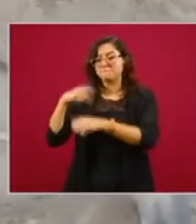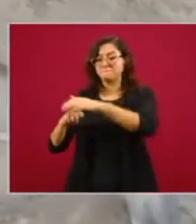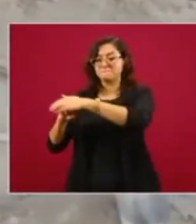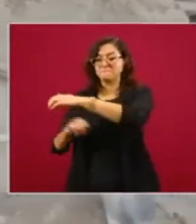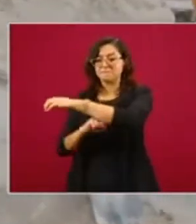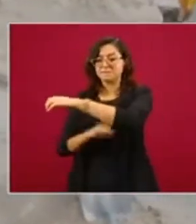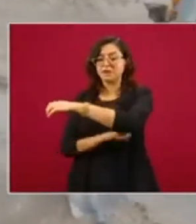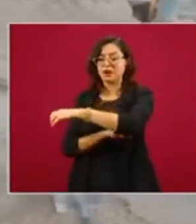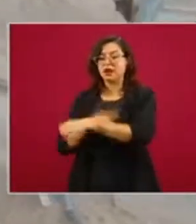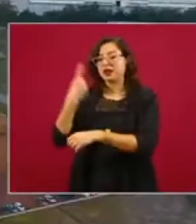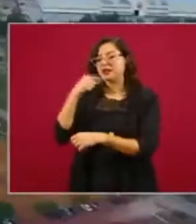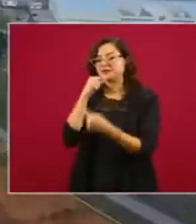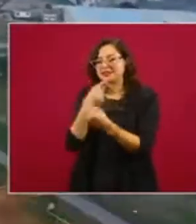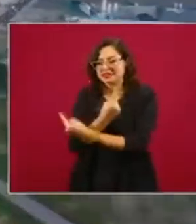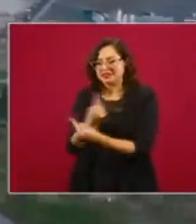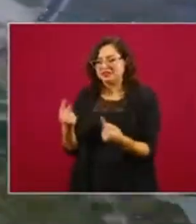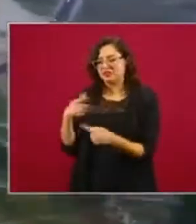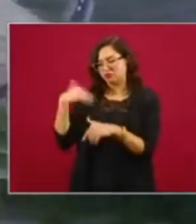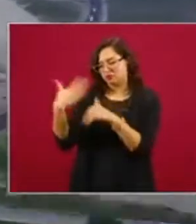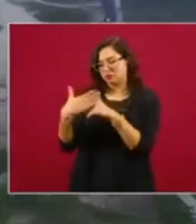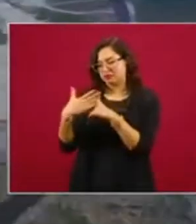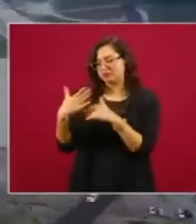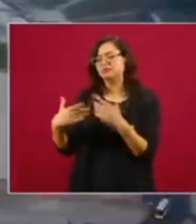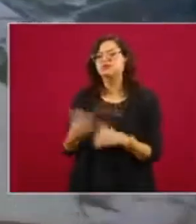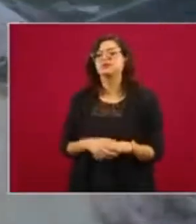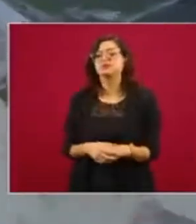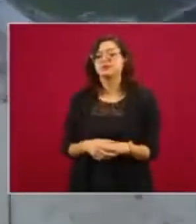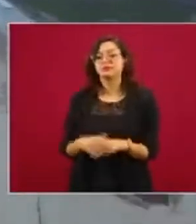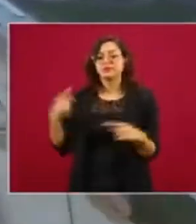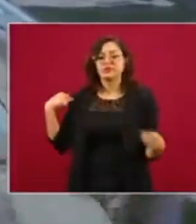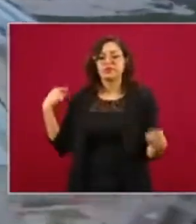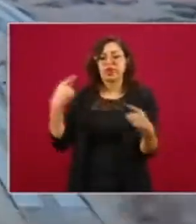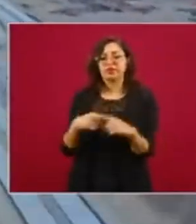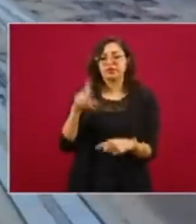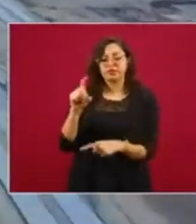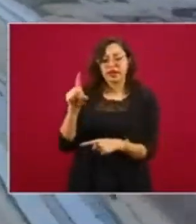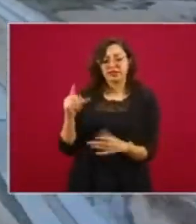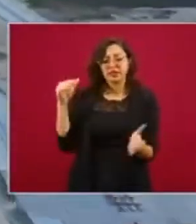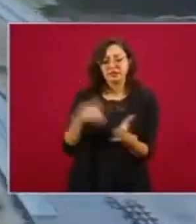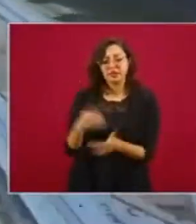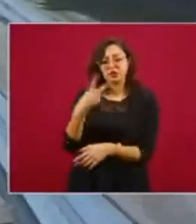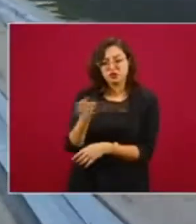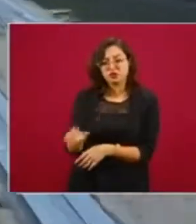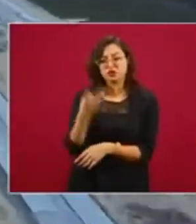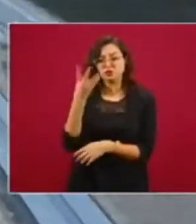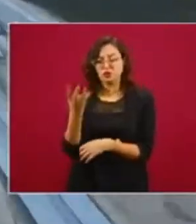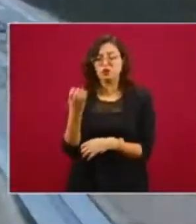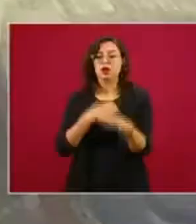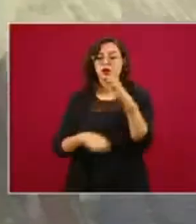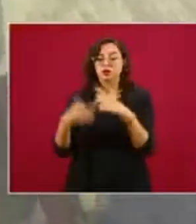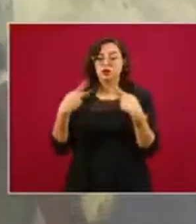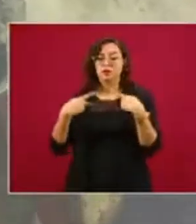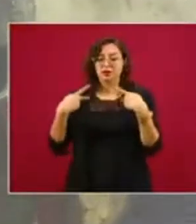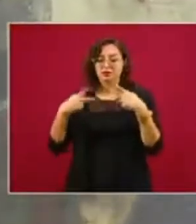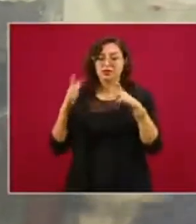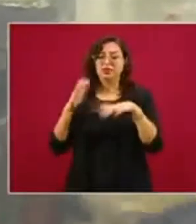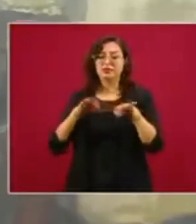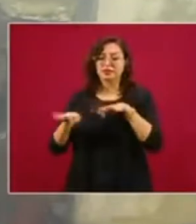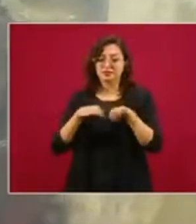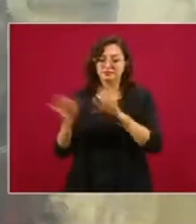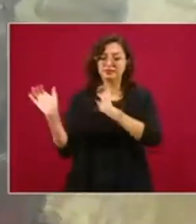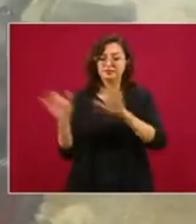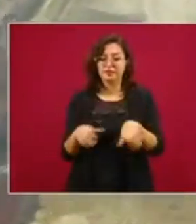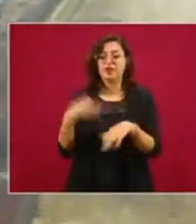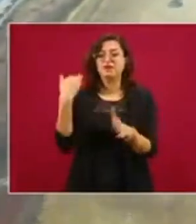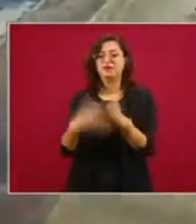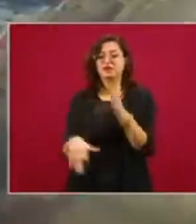centro de desarrollo infantil. A la fecha se han generado 30.204 empleos civiles. Faltan 623